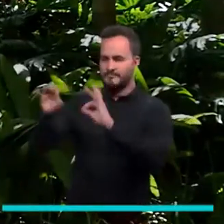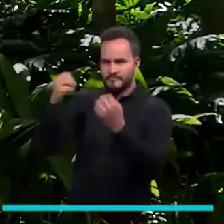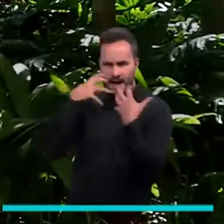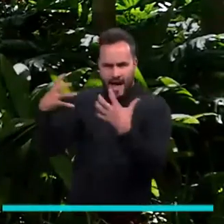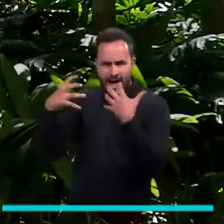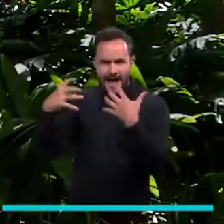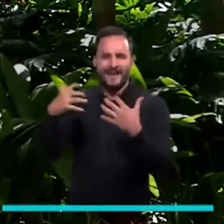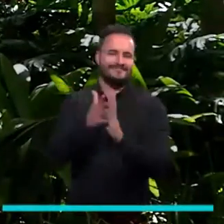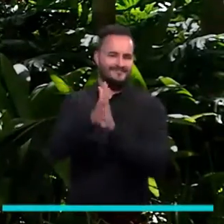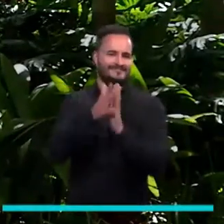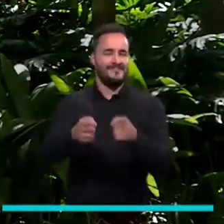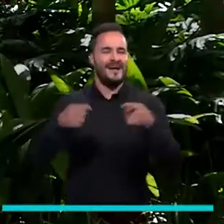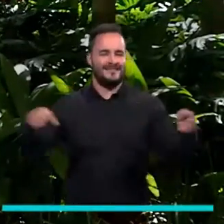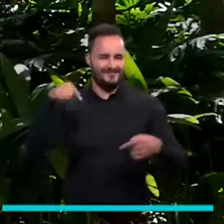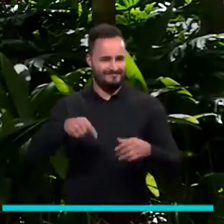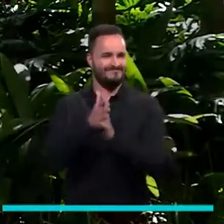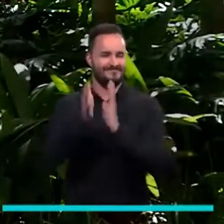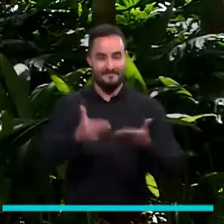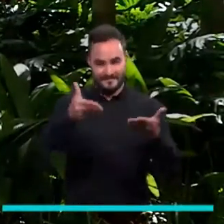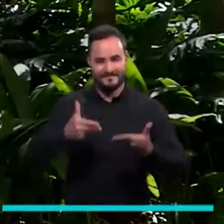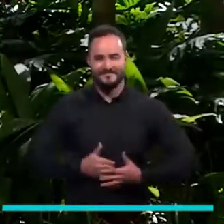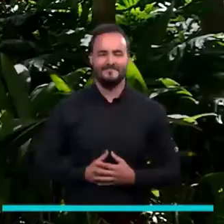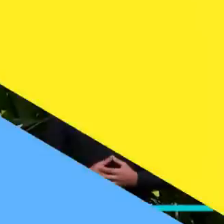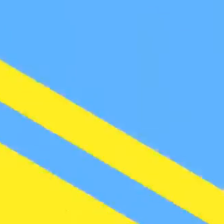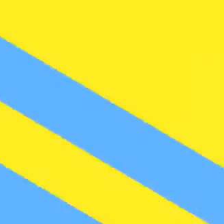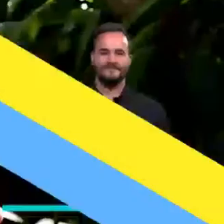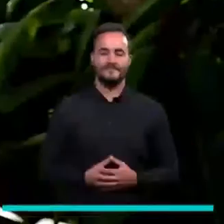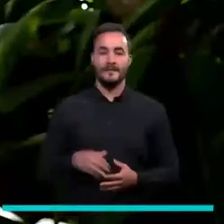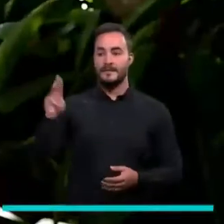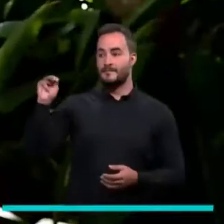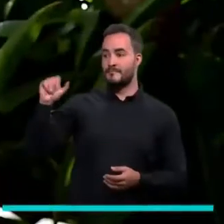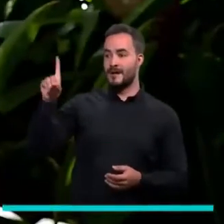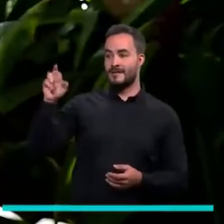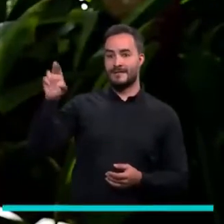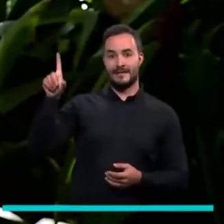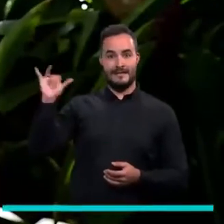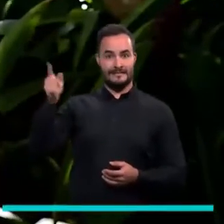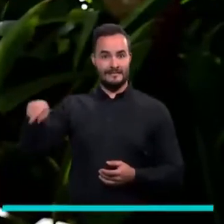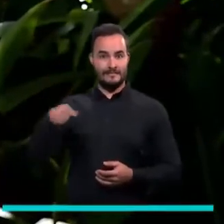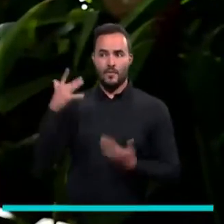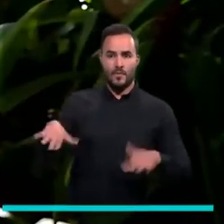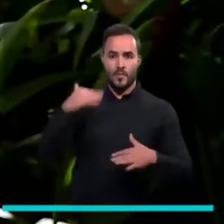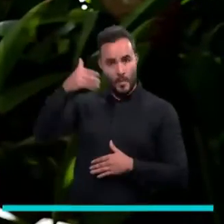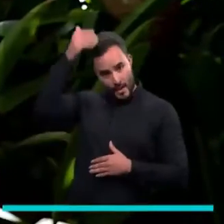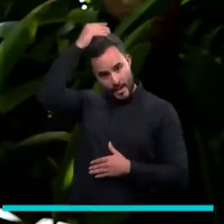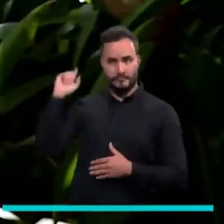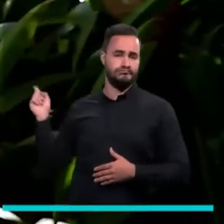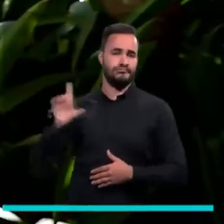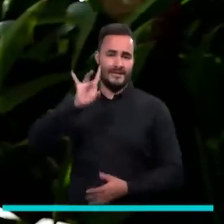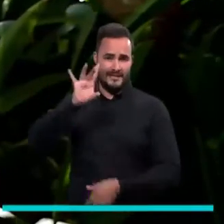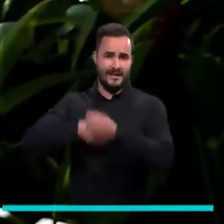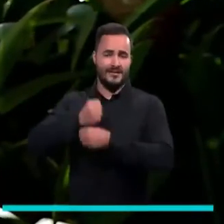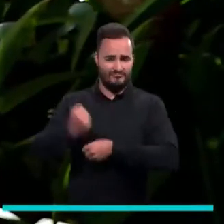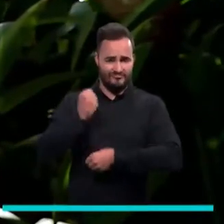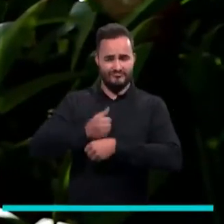historias más destacadas de nuestra Medellín Futuro. Bienvenidos. Maderly Morantes, enfermera hace más de 15 años,